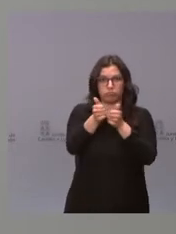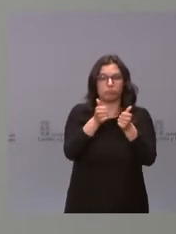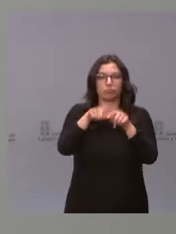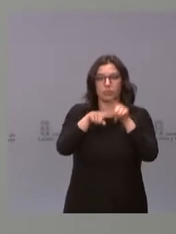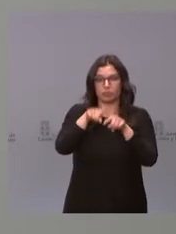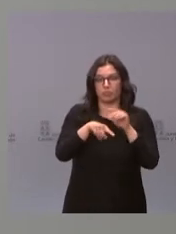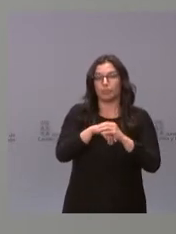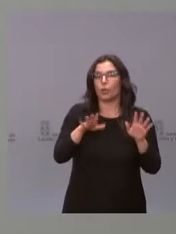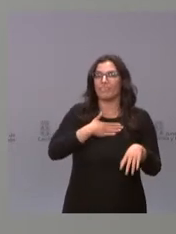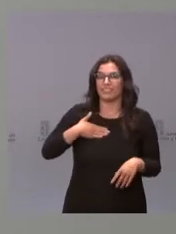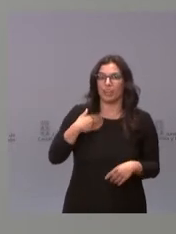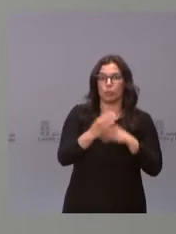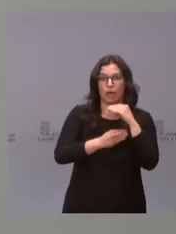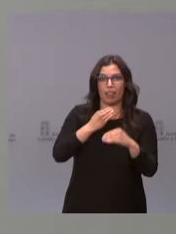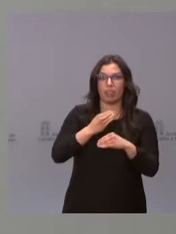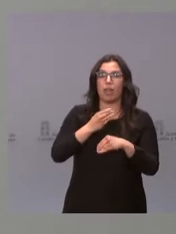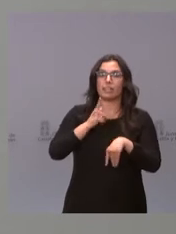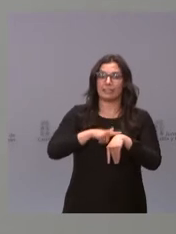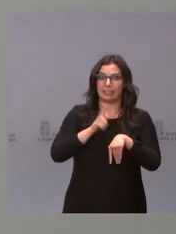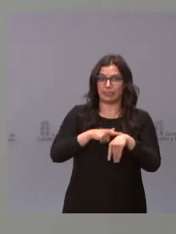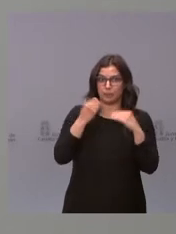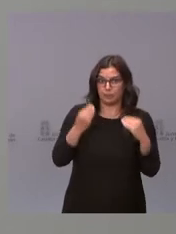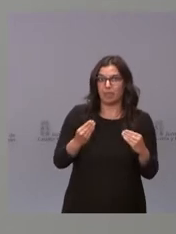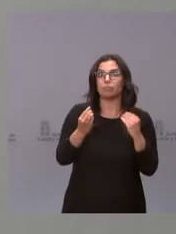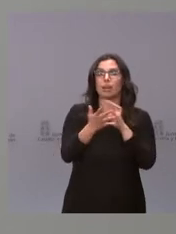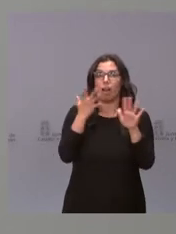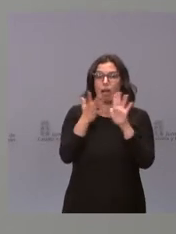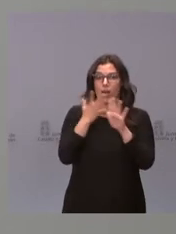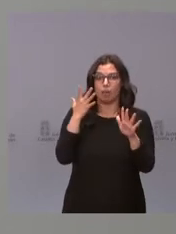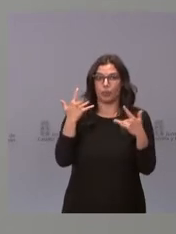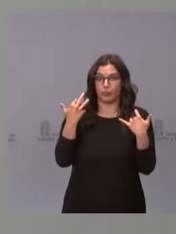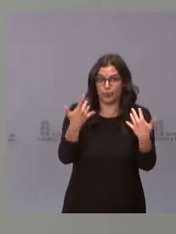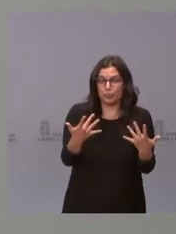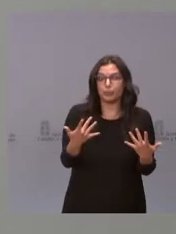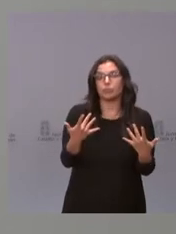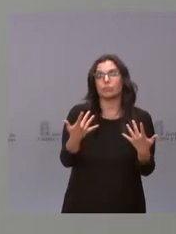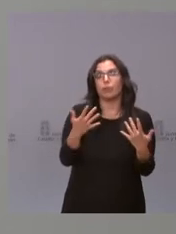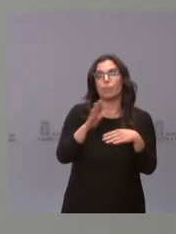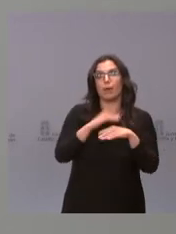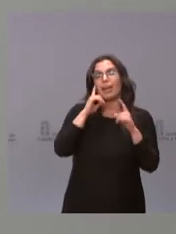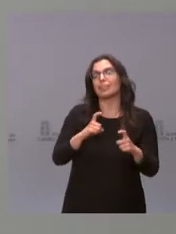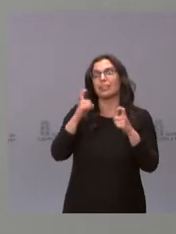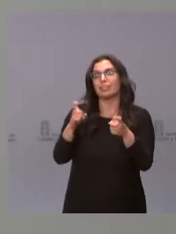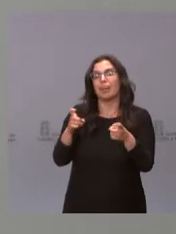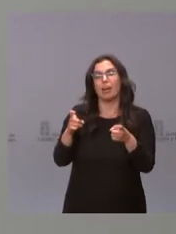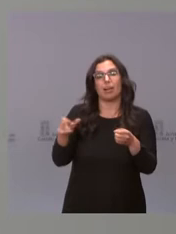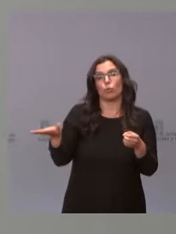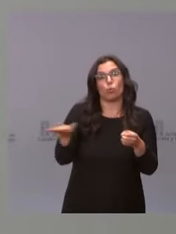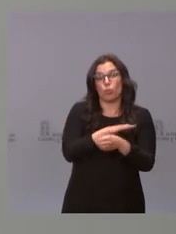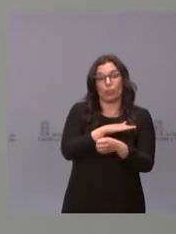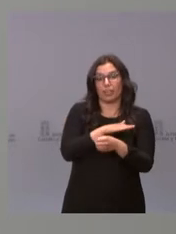queremos hacerlo con tiempo, rápido, lo antes posible para poder llegar al